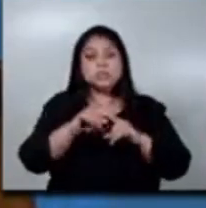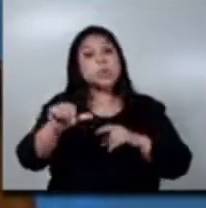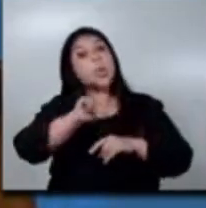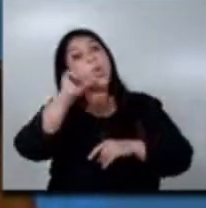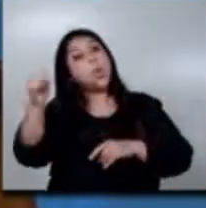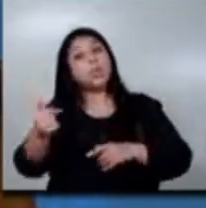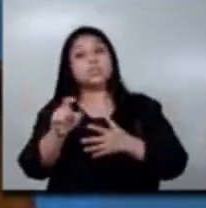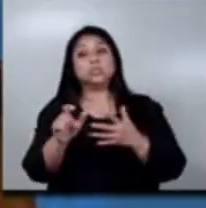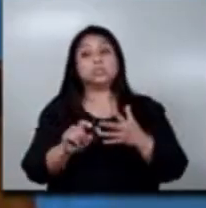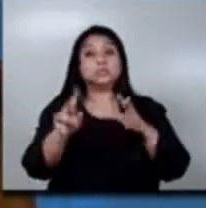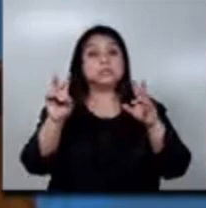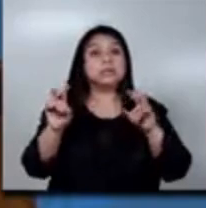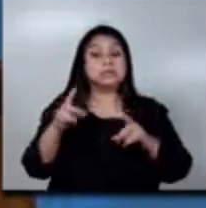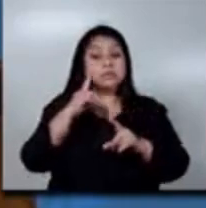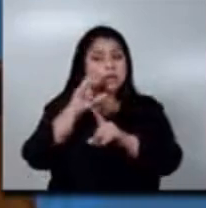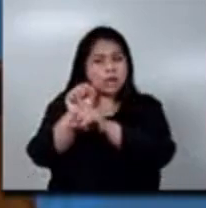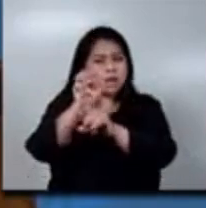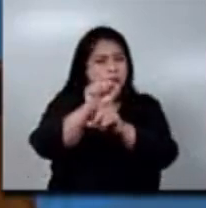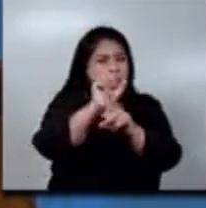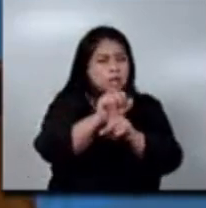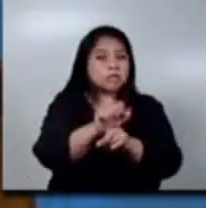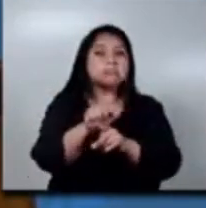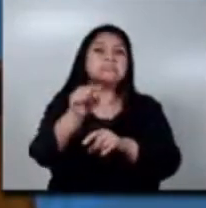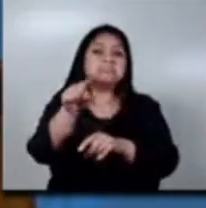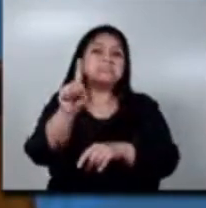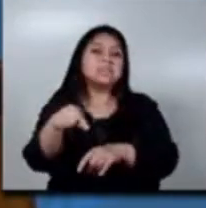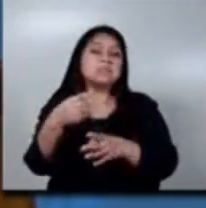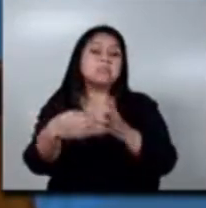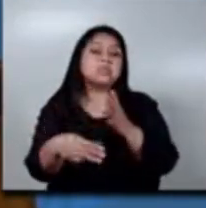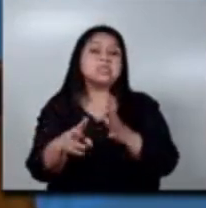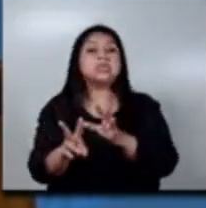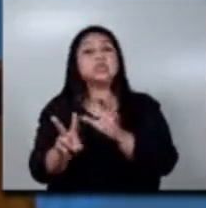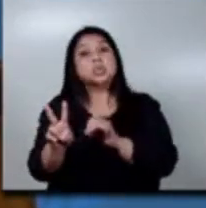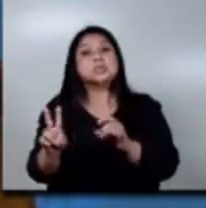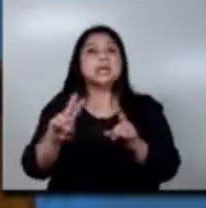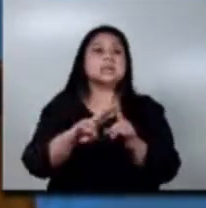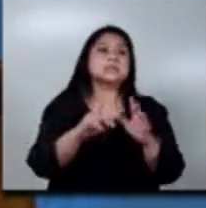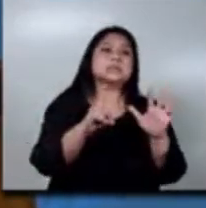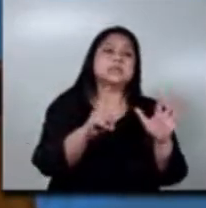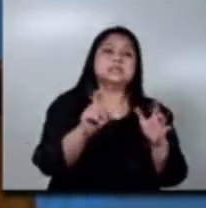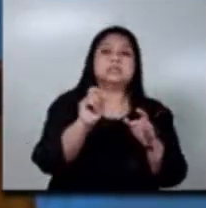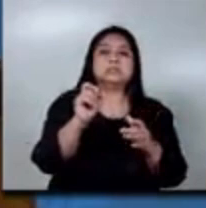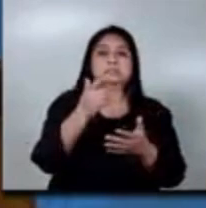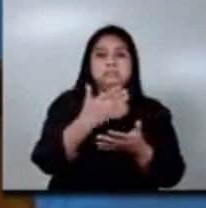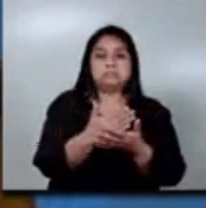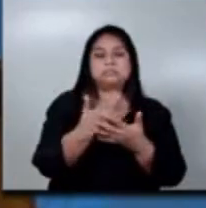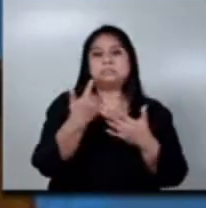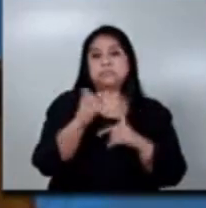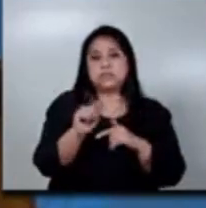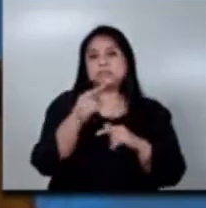se detecten entre los seis y los doce salarios mínimos. Esto a criterio de los compañeros de la Inspección General de Trabajo.